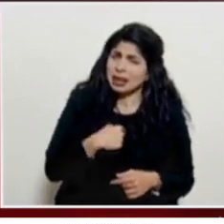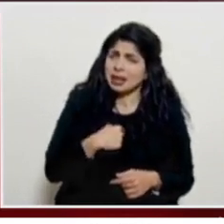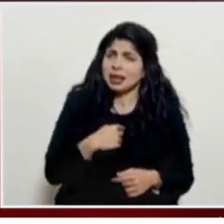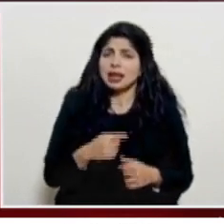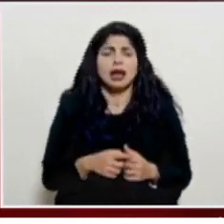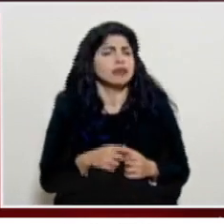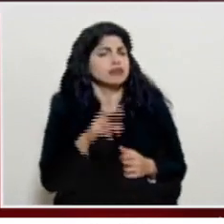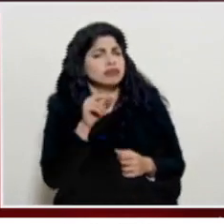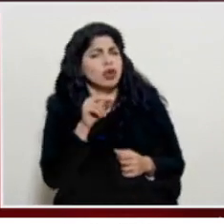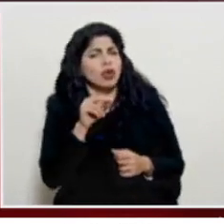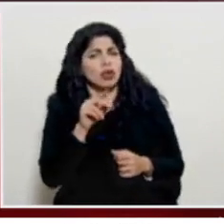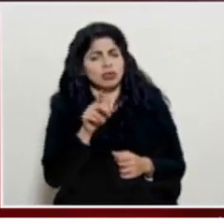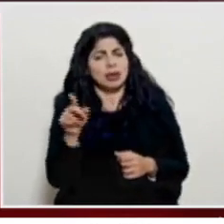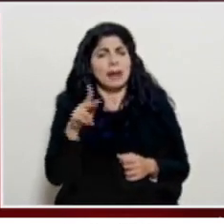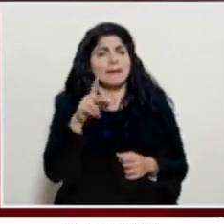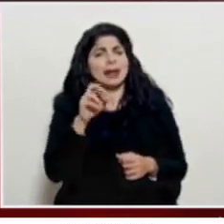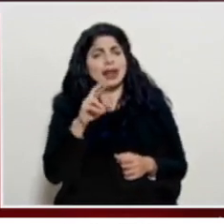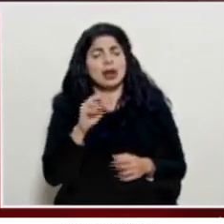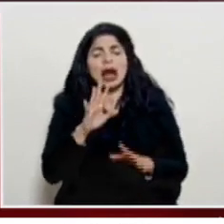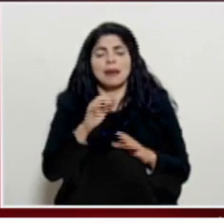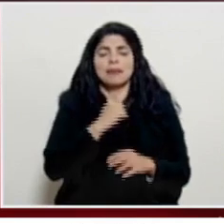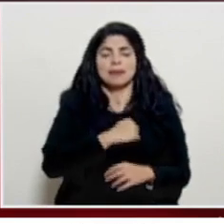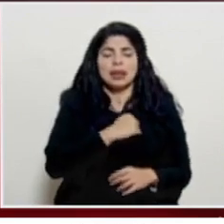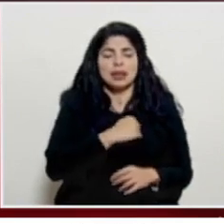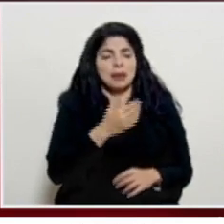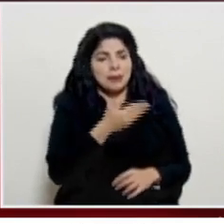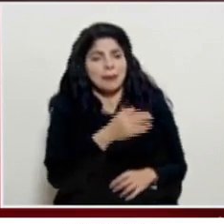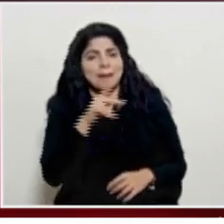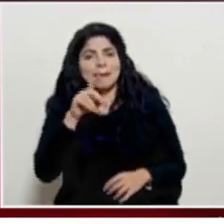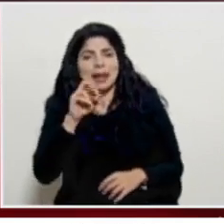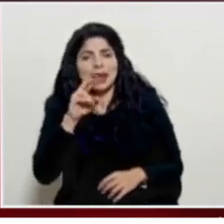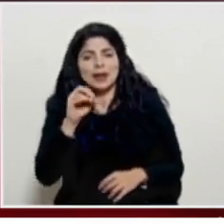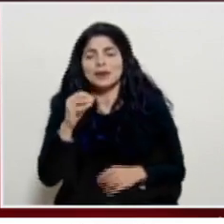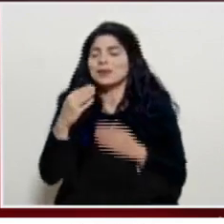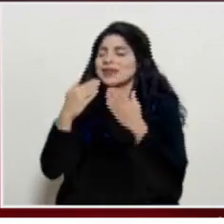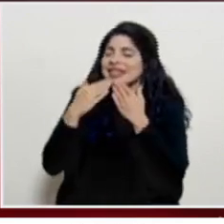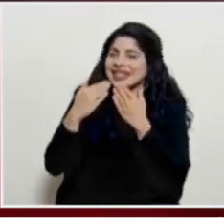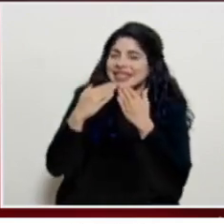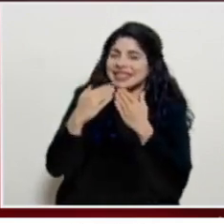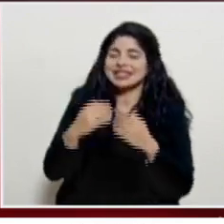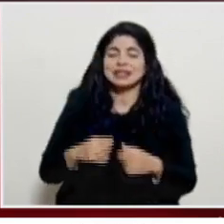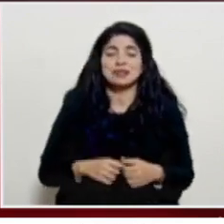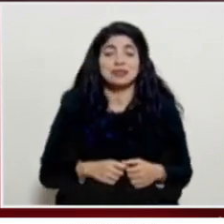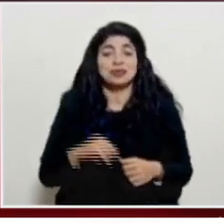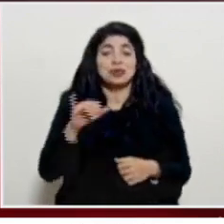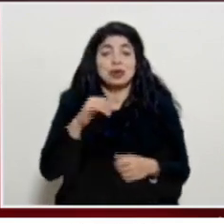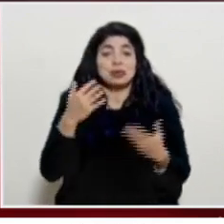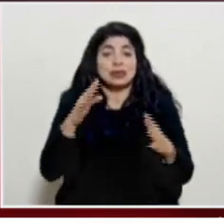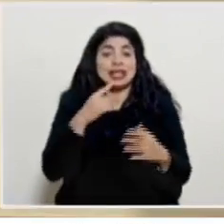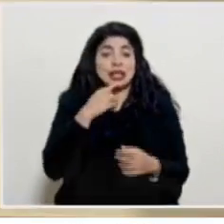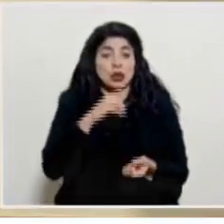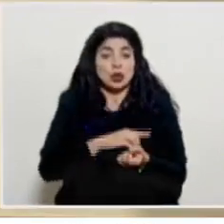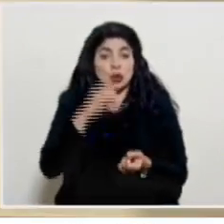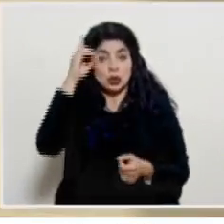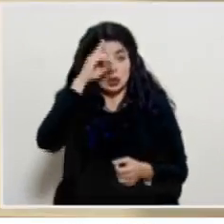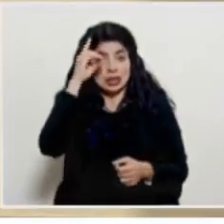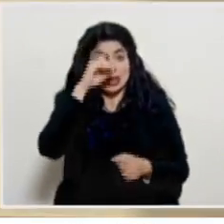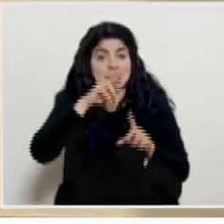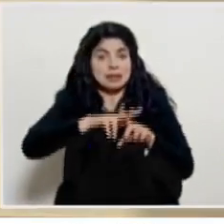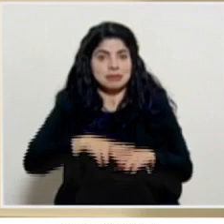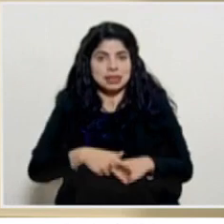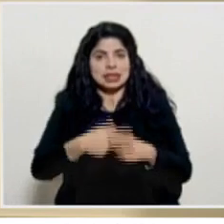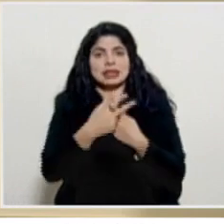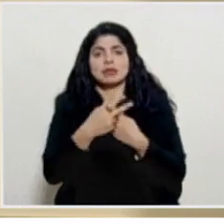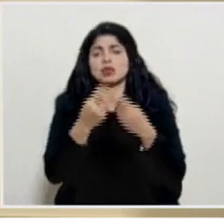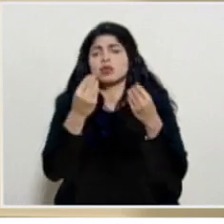no no era Pedro perdón muchas gracias como dijo el doctor Salas inicialmente